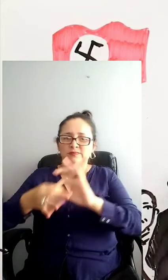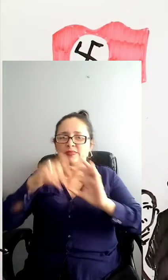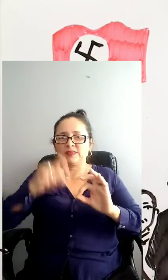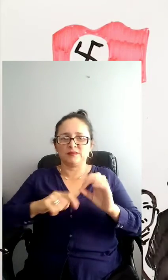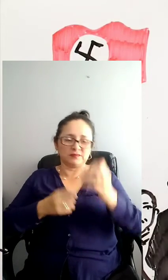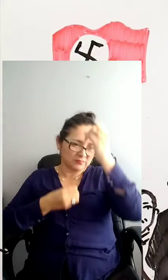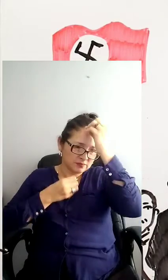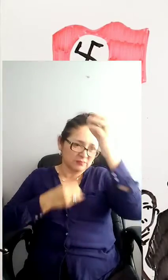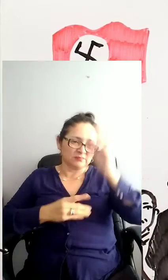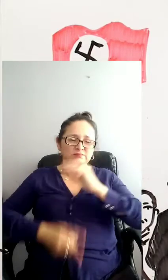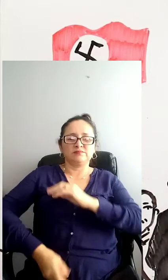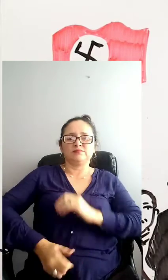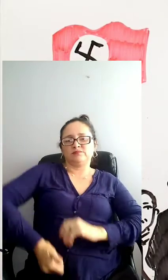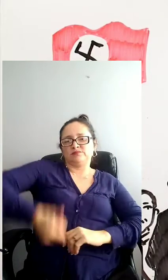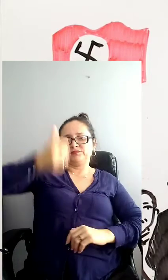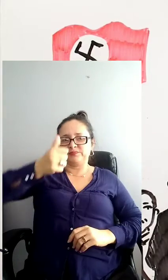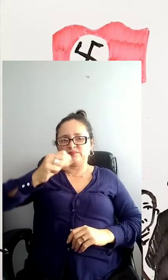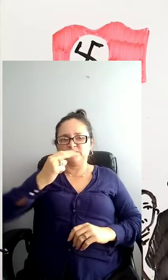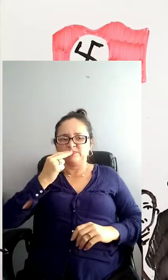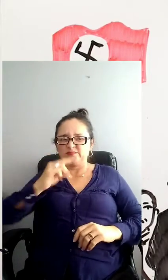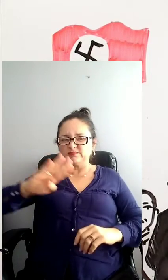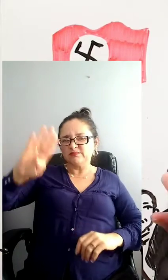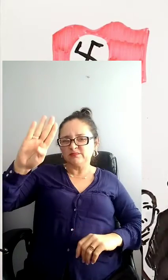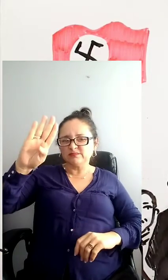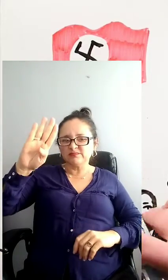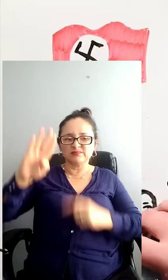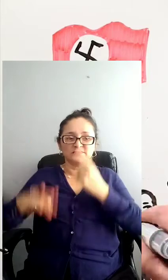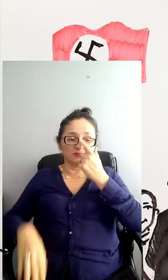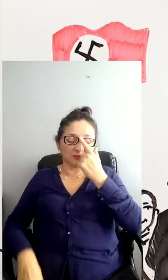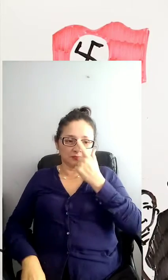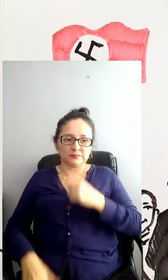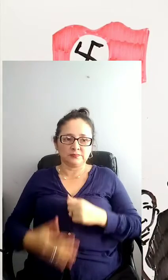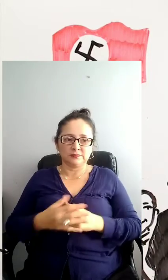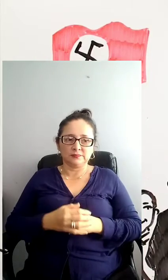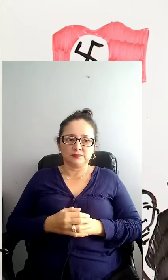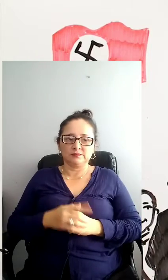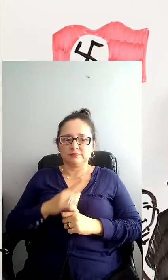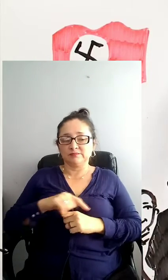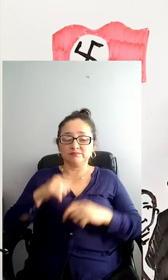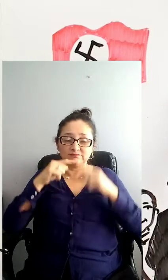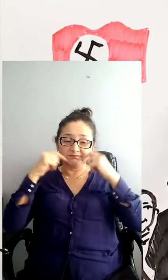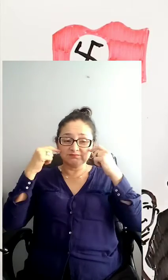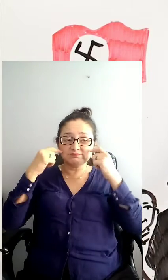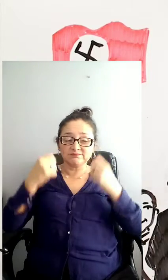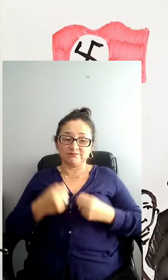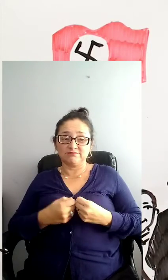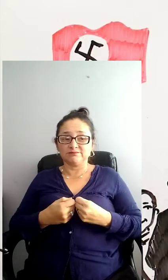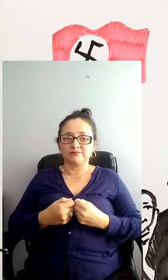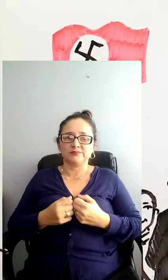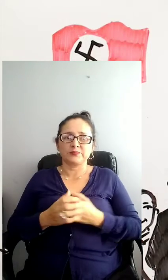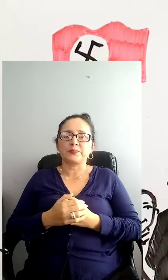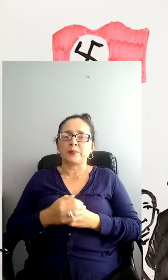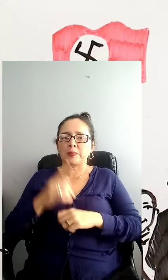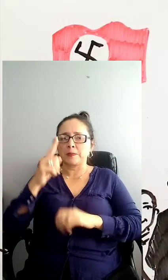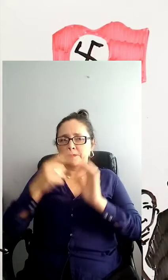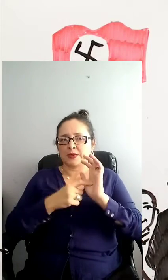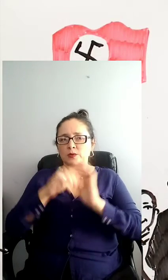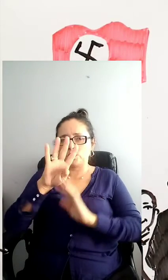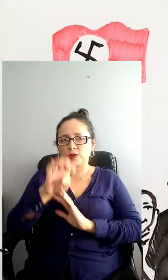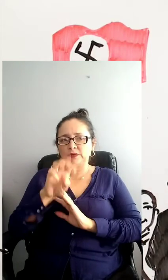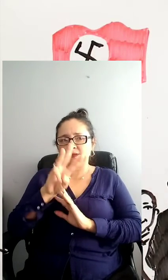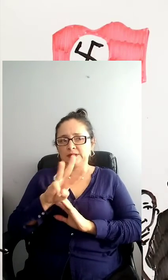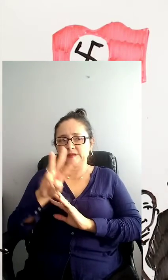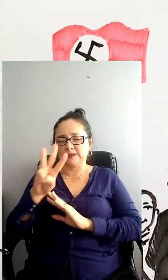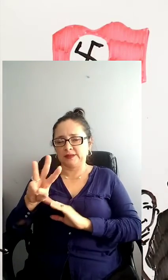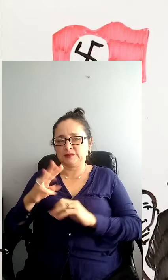política con el uso ilegítimo de la violencia en las calles, los nazis fueron ganando peso electoral hasta que Hitler fue nombrado jefe del gobierno por el presidente Hindenburg en